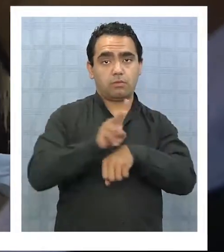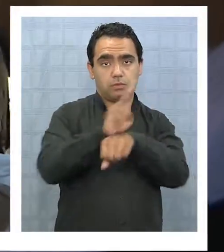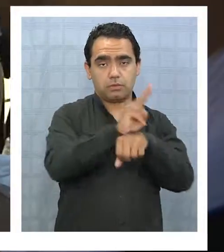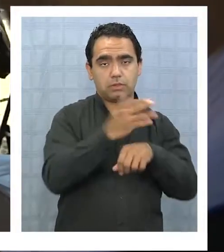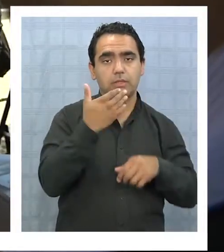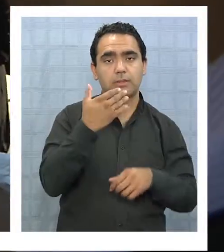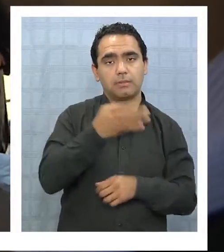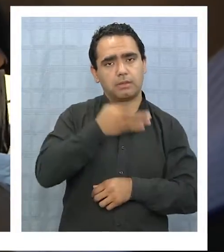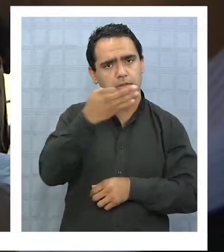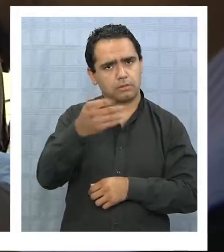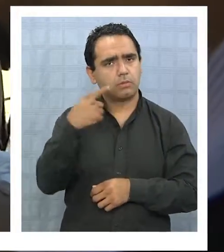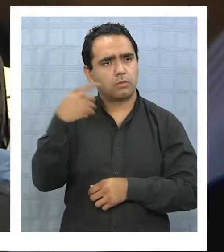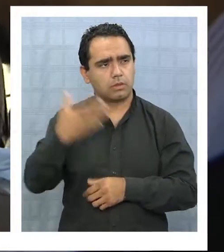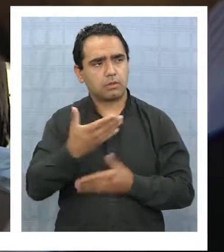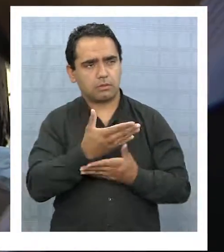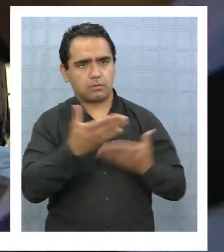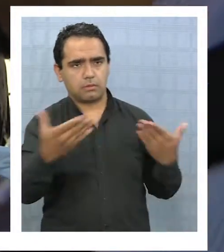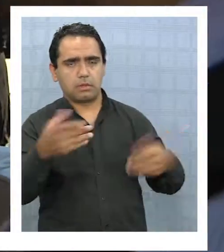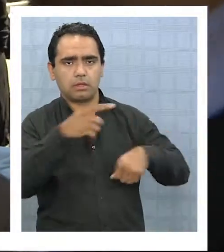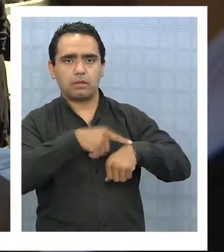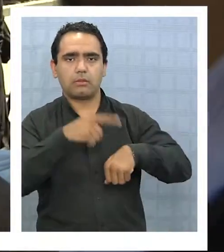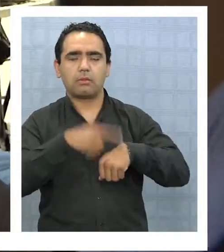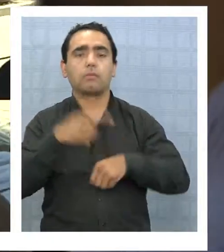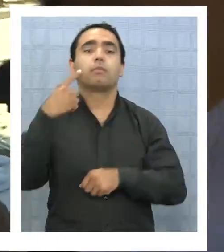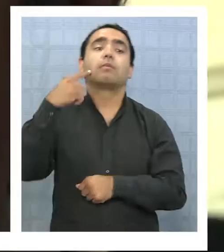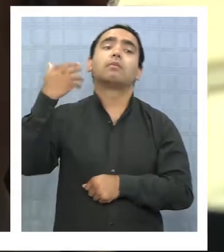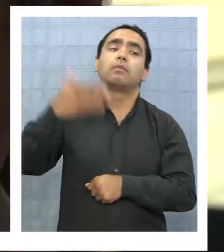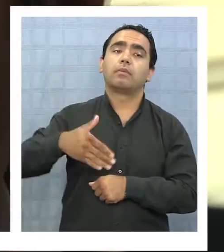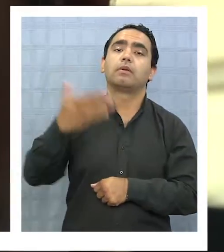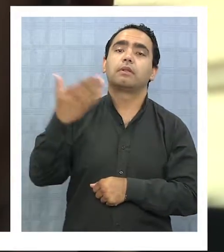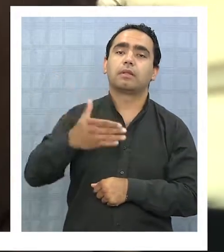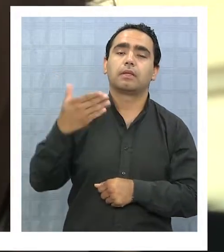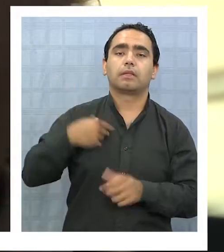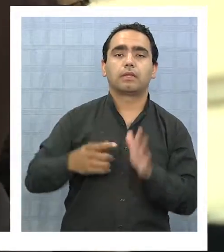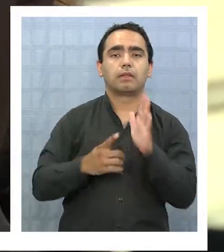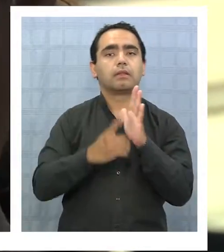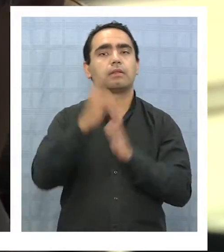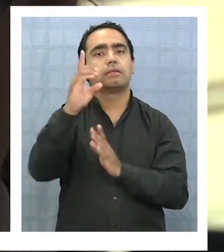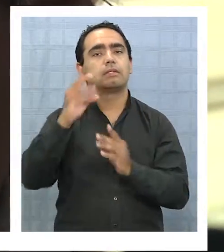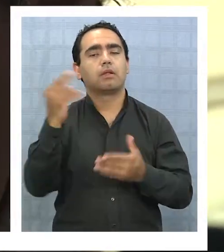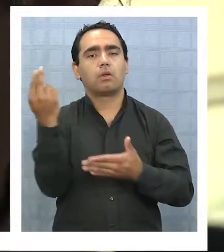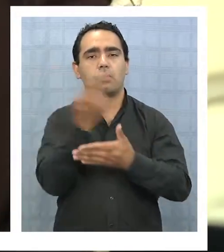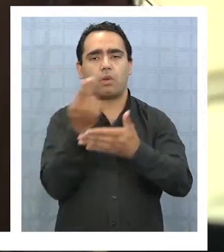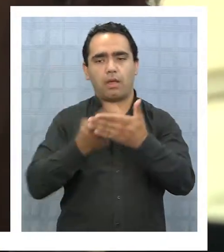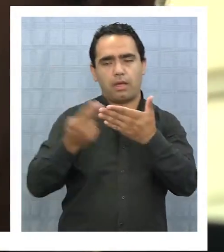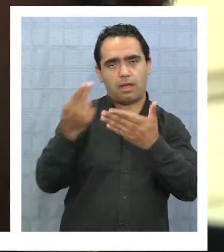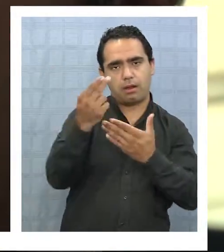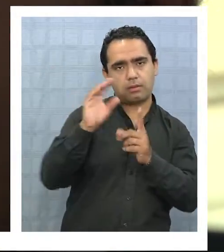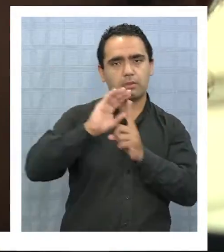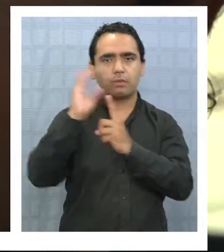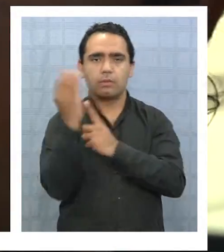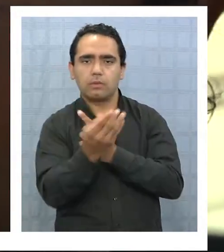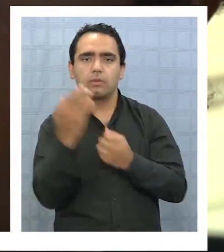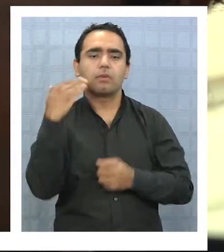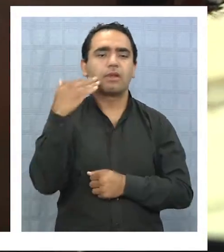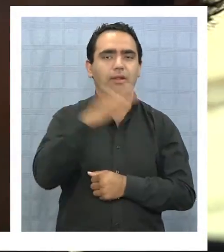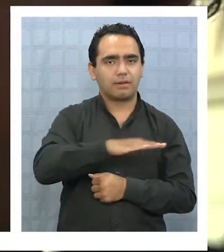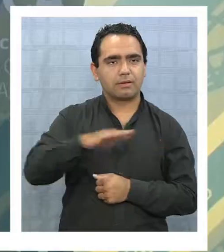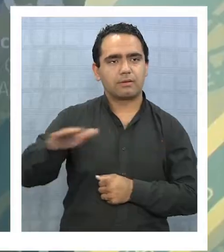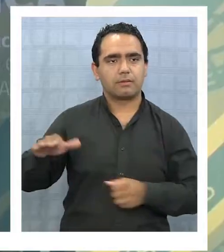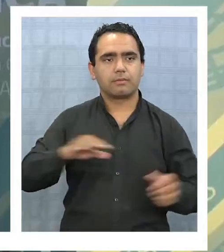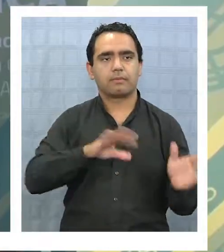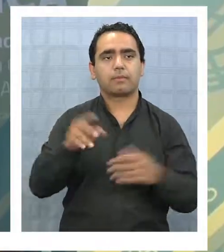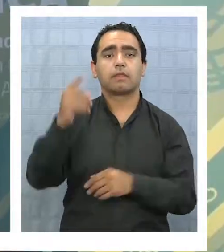instancias como la realizada. Además, recalcaron la importancia que tiene estimular el desarrollo de las artes desde las edades más tempranas de la educación.